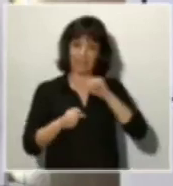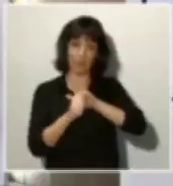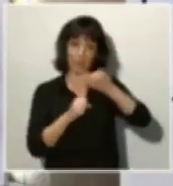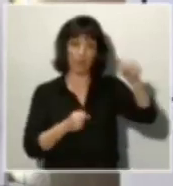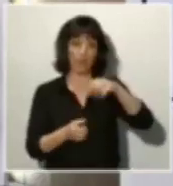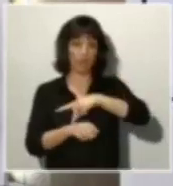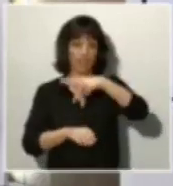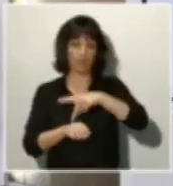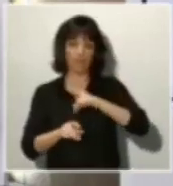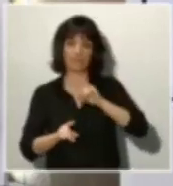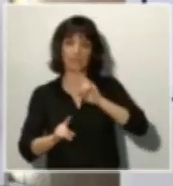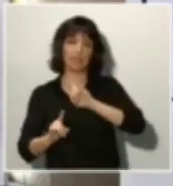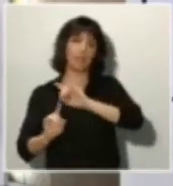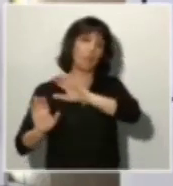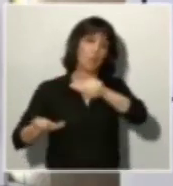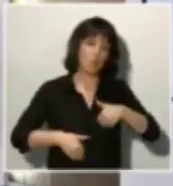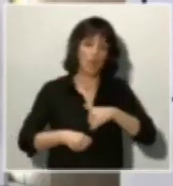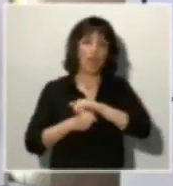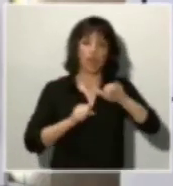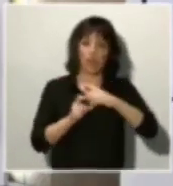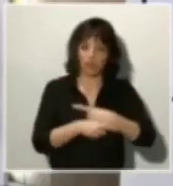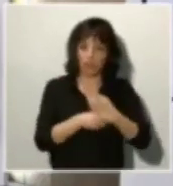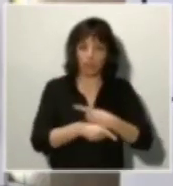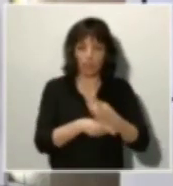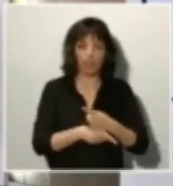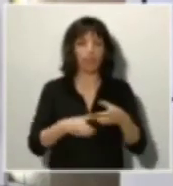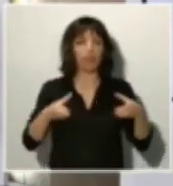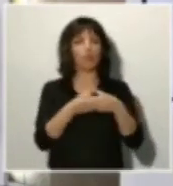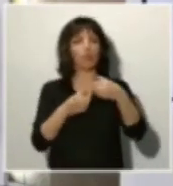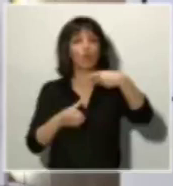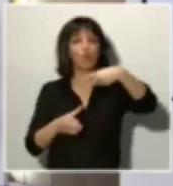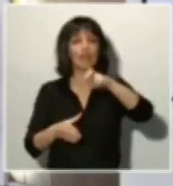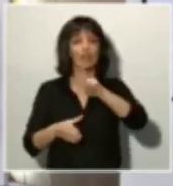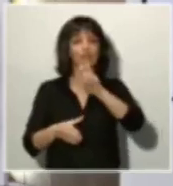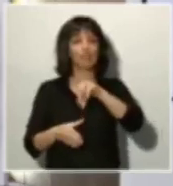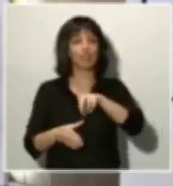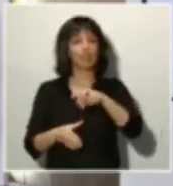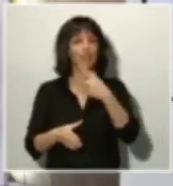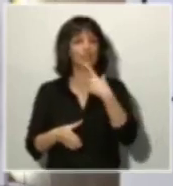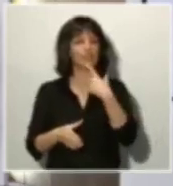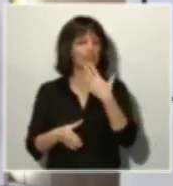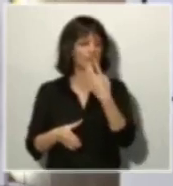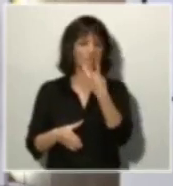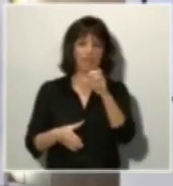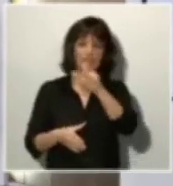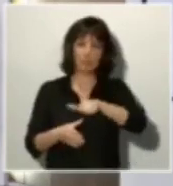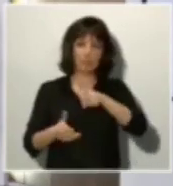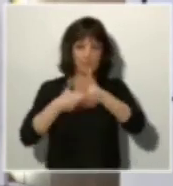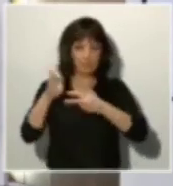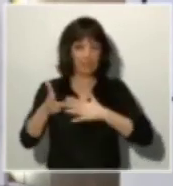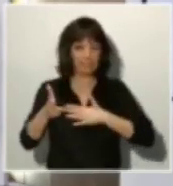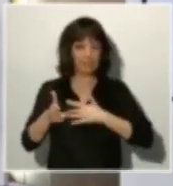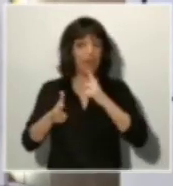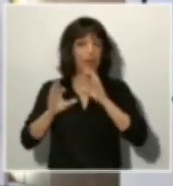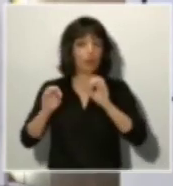El grupo Nervión habla de una treintena de personas del País Vasco que están en Perú,